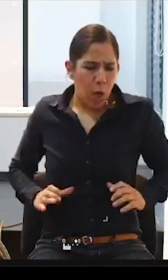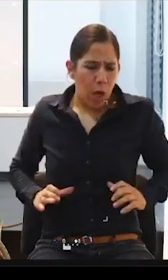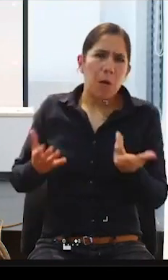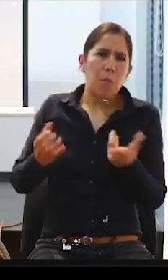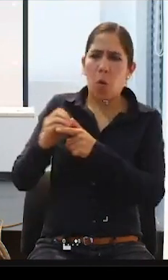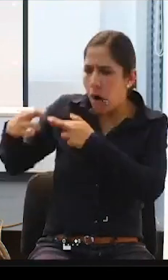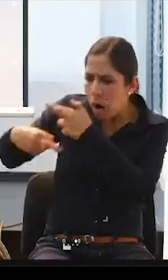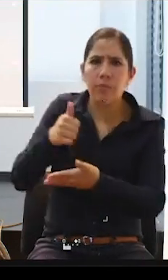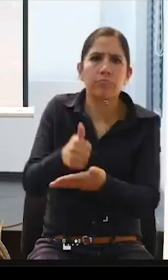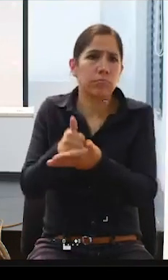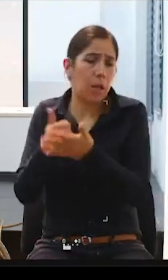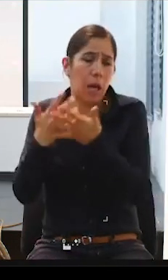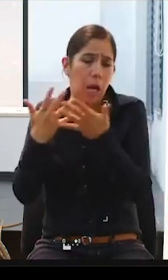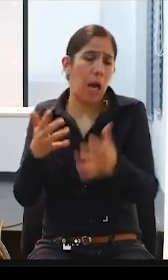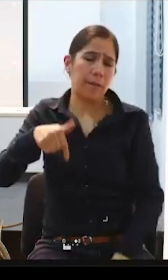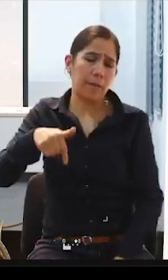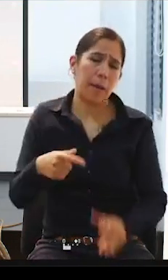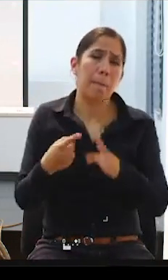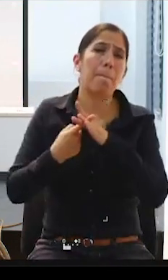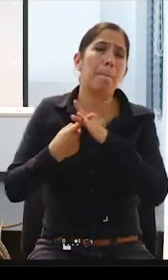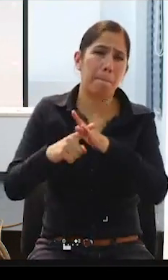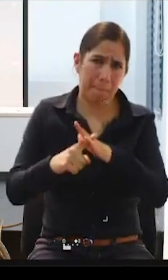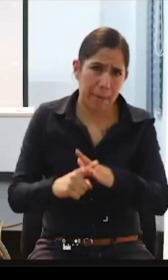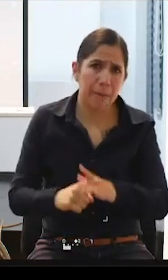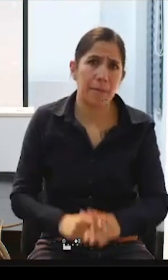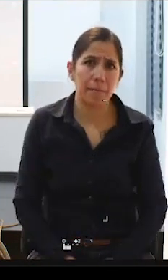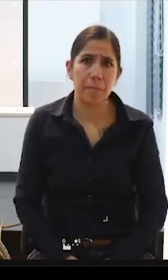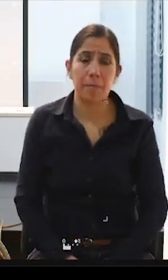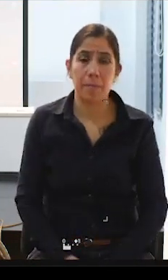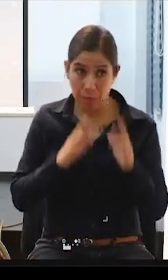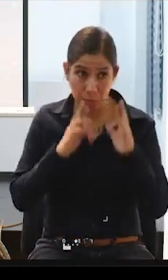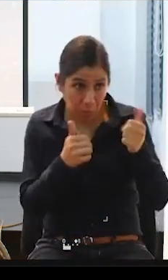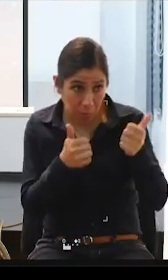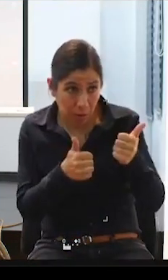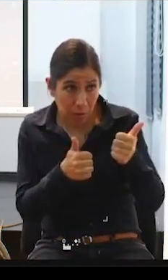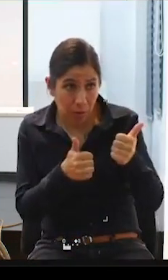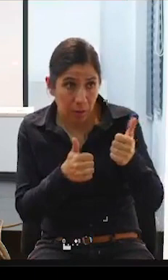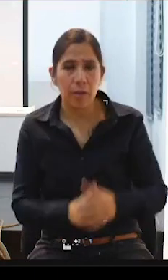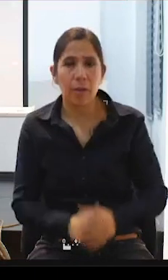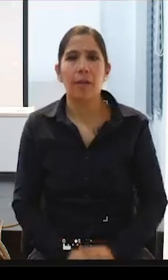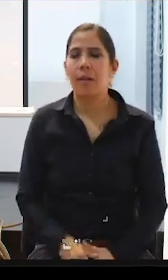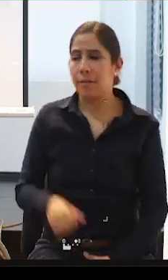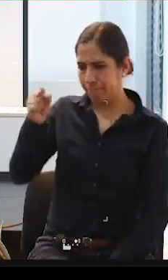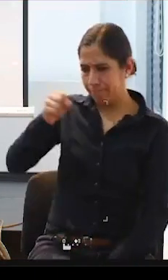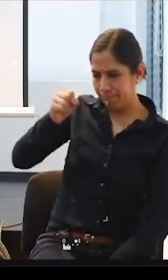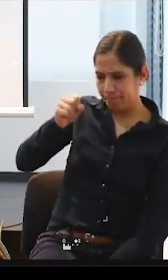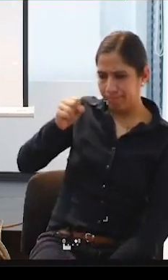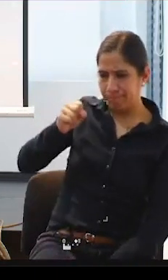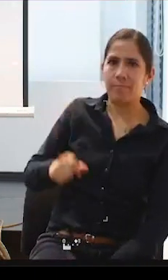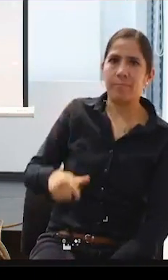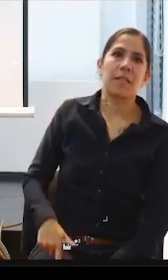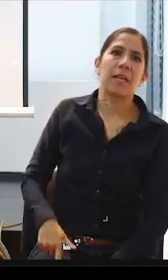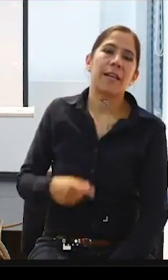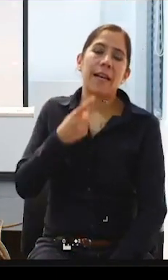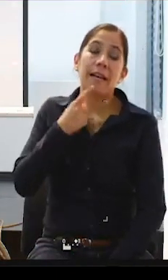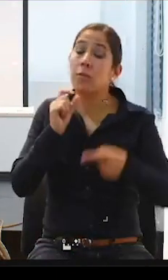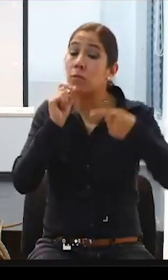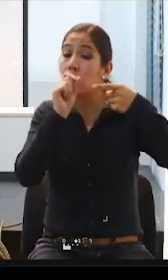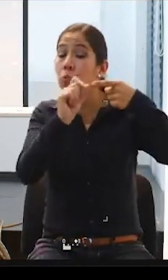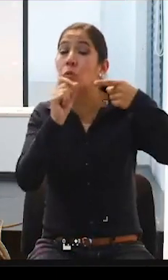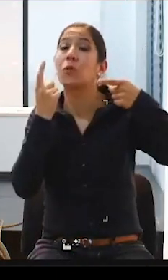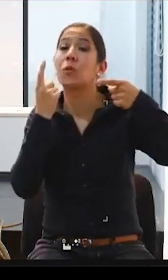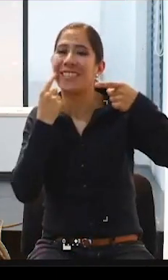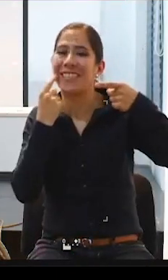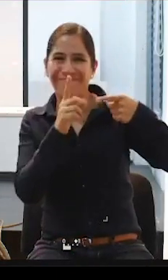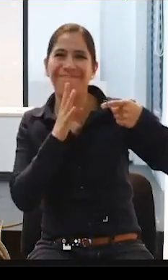relaciones. ¿Sí? Entonces, ¿he respondido? Sí, claro. Esto en uno de los aspectos que la